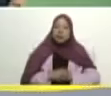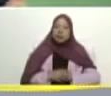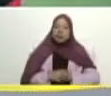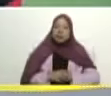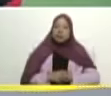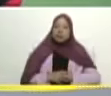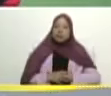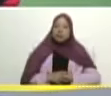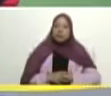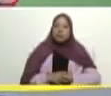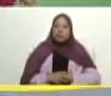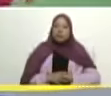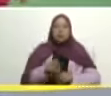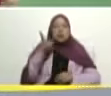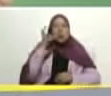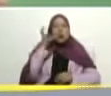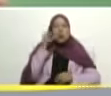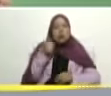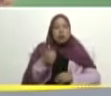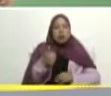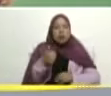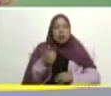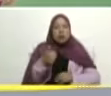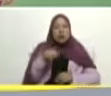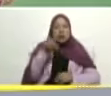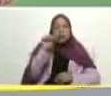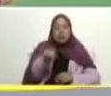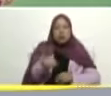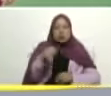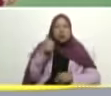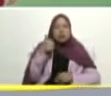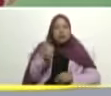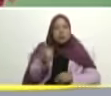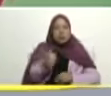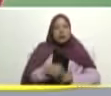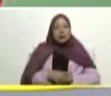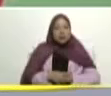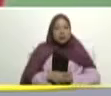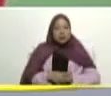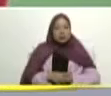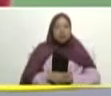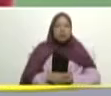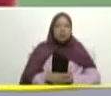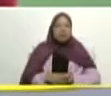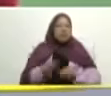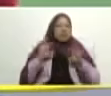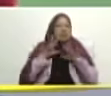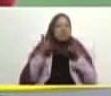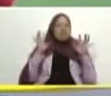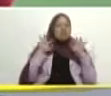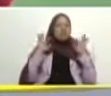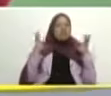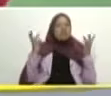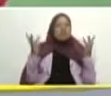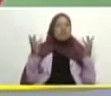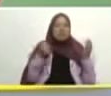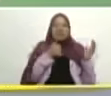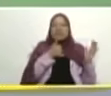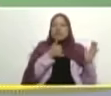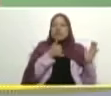¿tú me escuchas bien? sí te estoy escuchando mire ese gentío que hay una contigo ¿quiénes son?